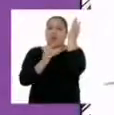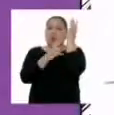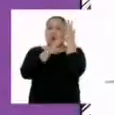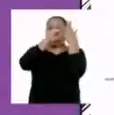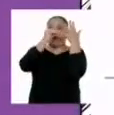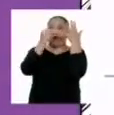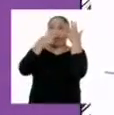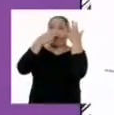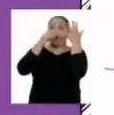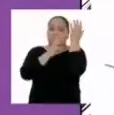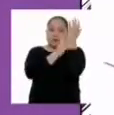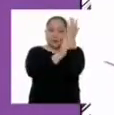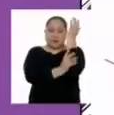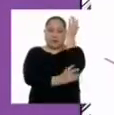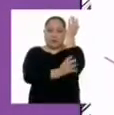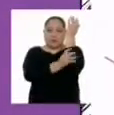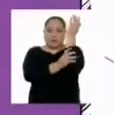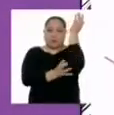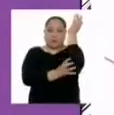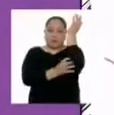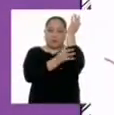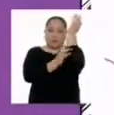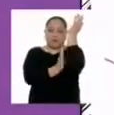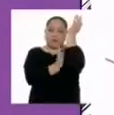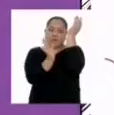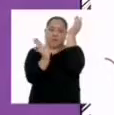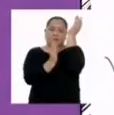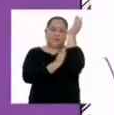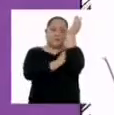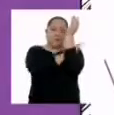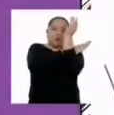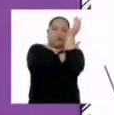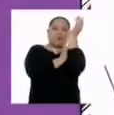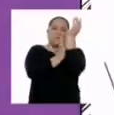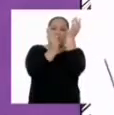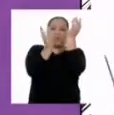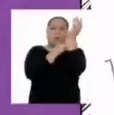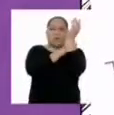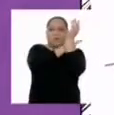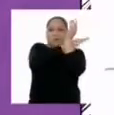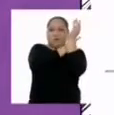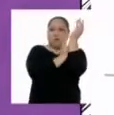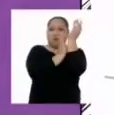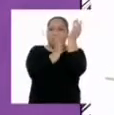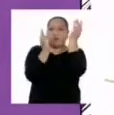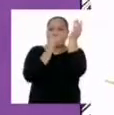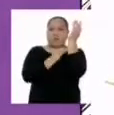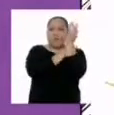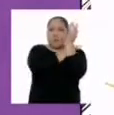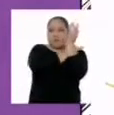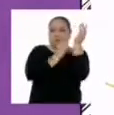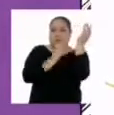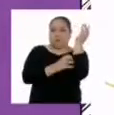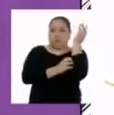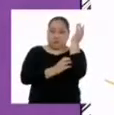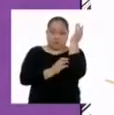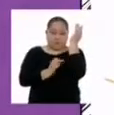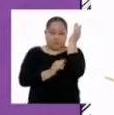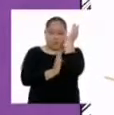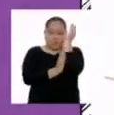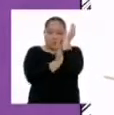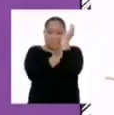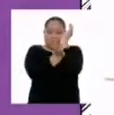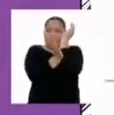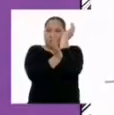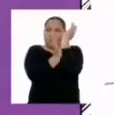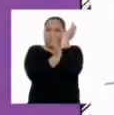tallo es un sistema de nudos que es de donde salen las hojas e internudos, que son las porciones de tallo que